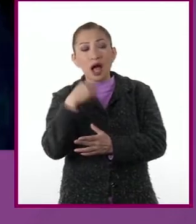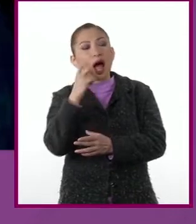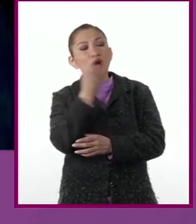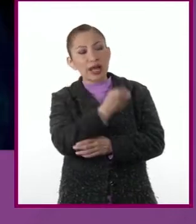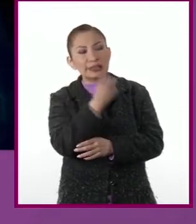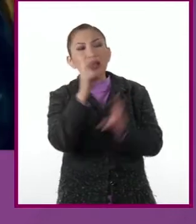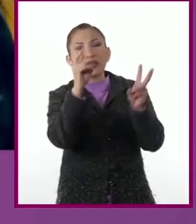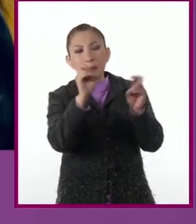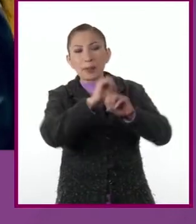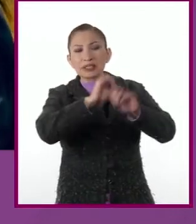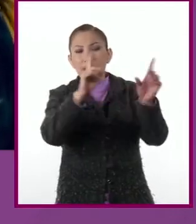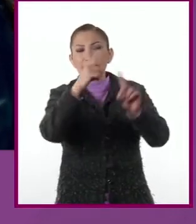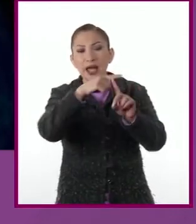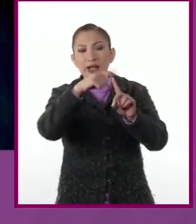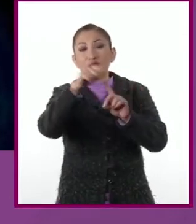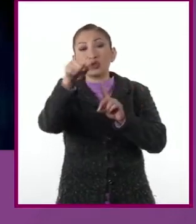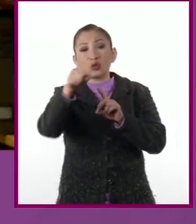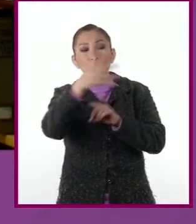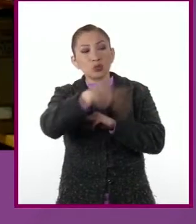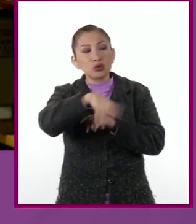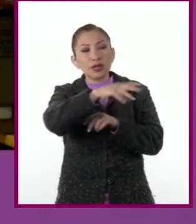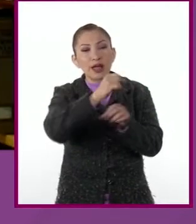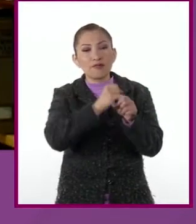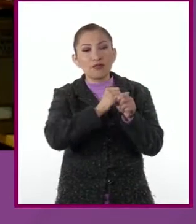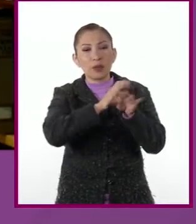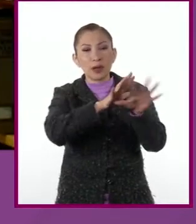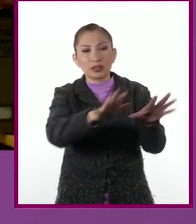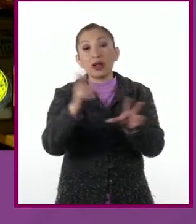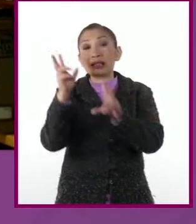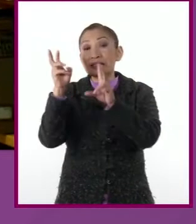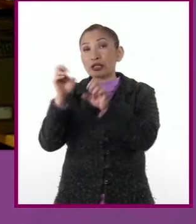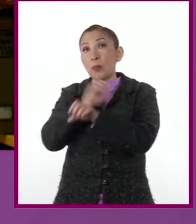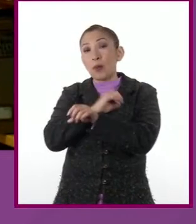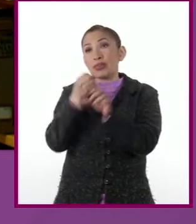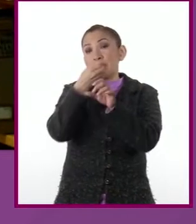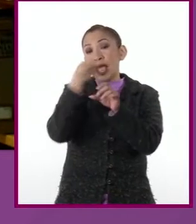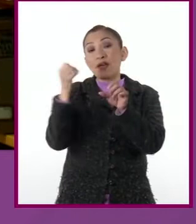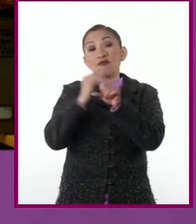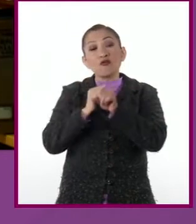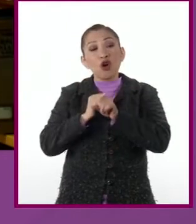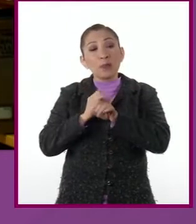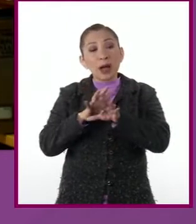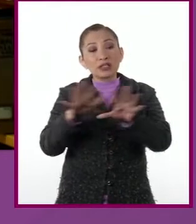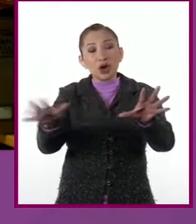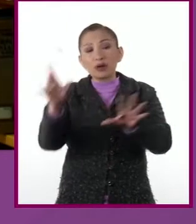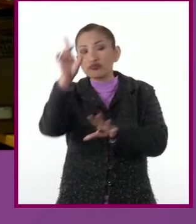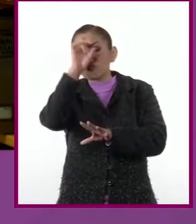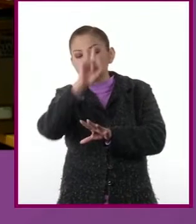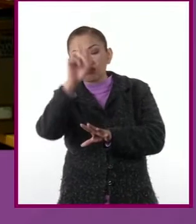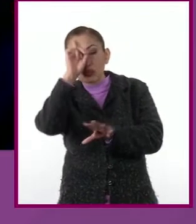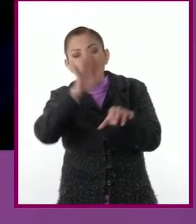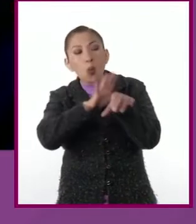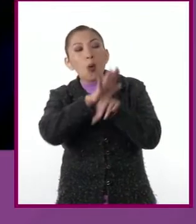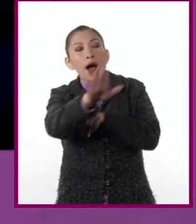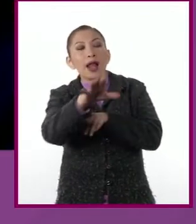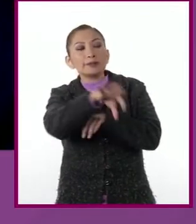clara la tarea. Búsqueda de información. El título puede ser la información en la orientación vocacional. Voy a escribirlo.